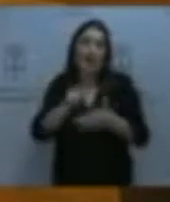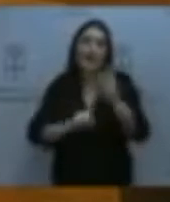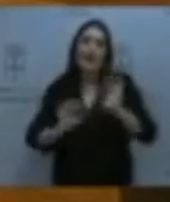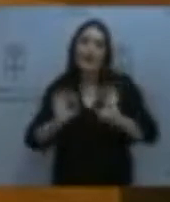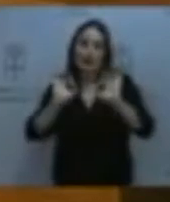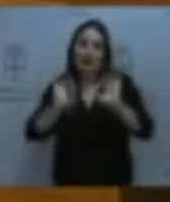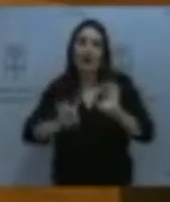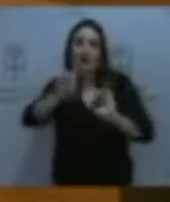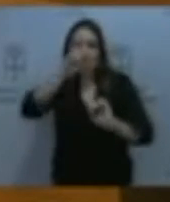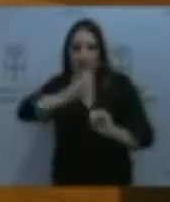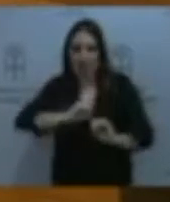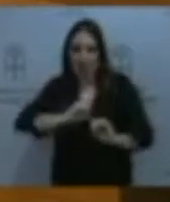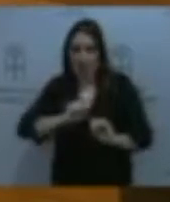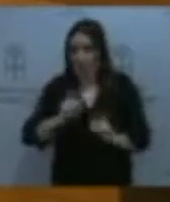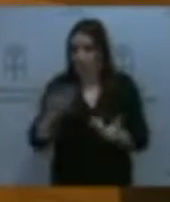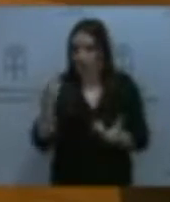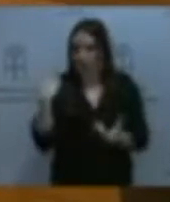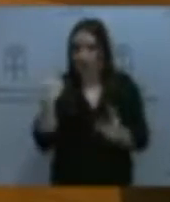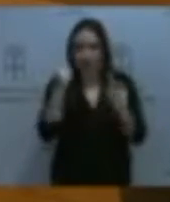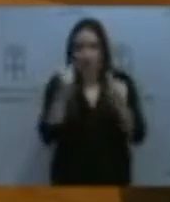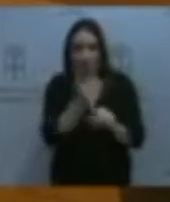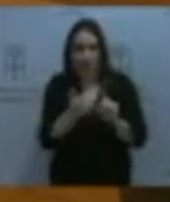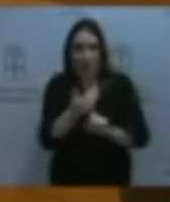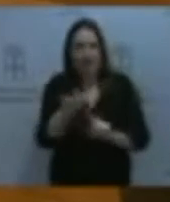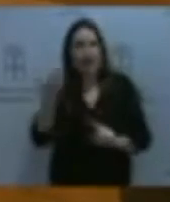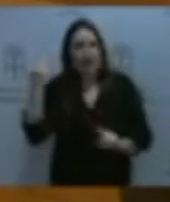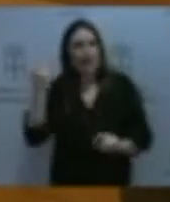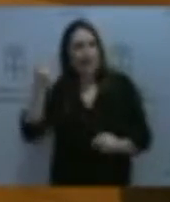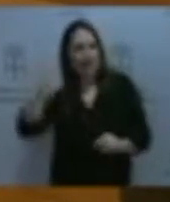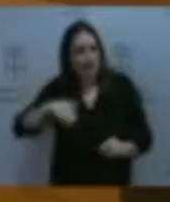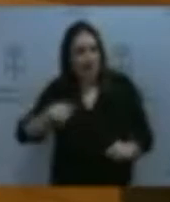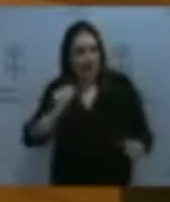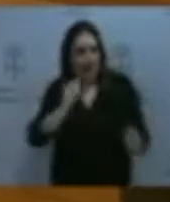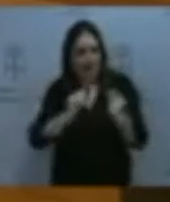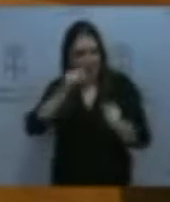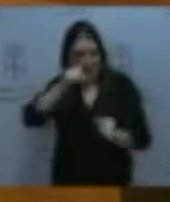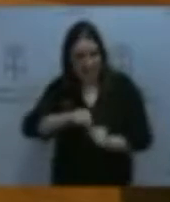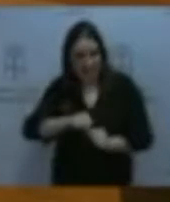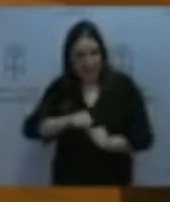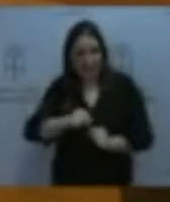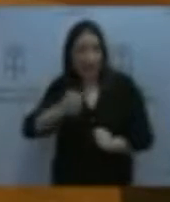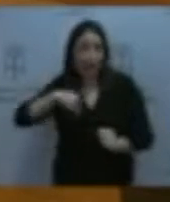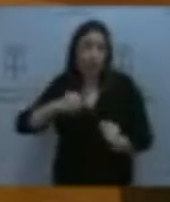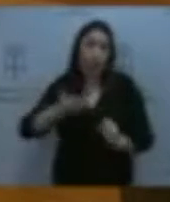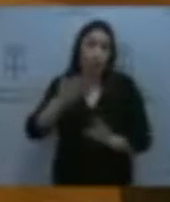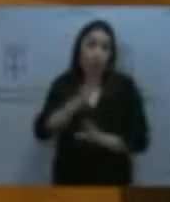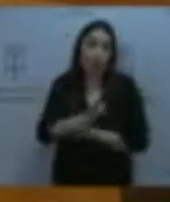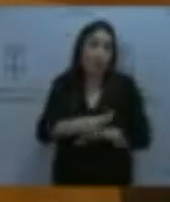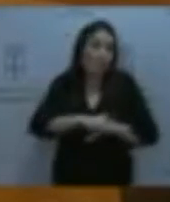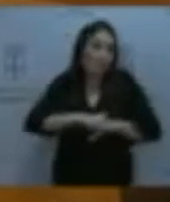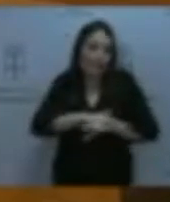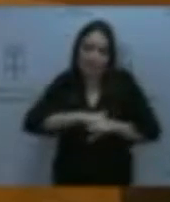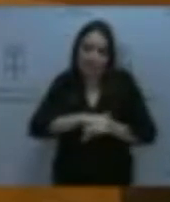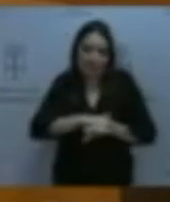especialistes recién formados. Ya lo traximos en otra ocasión a esta cámara, planteamos lo fundamental que ye